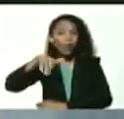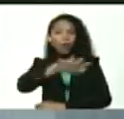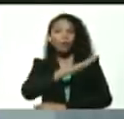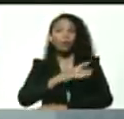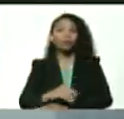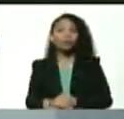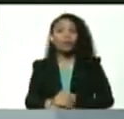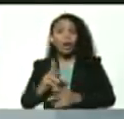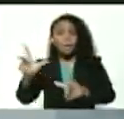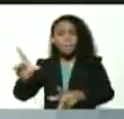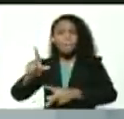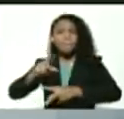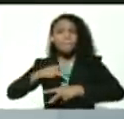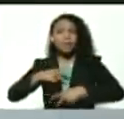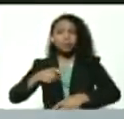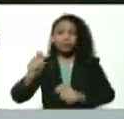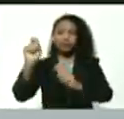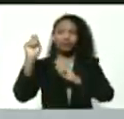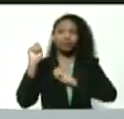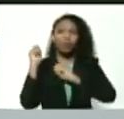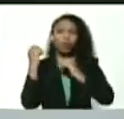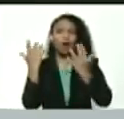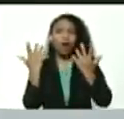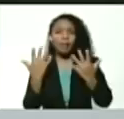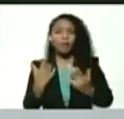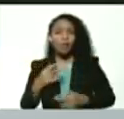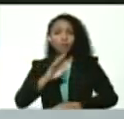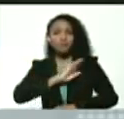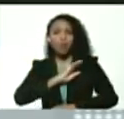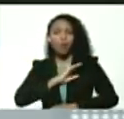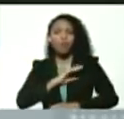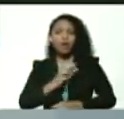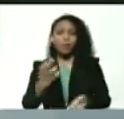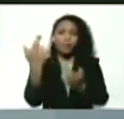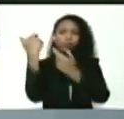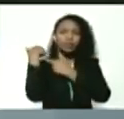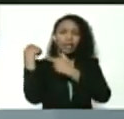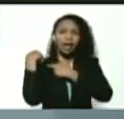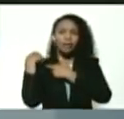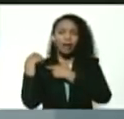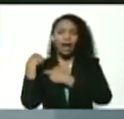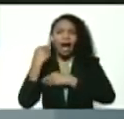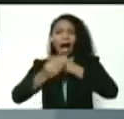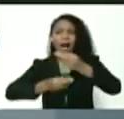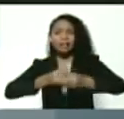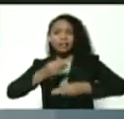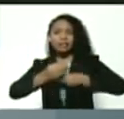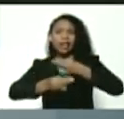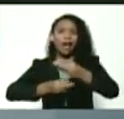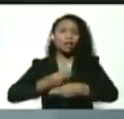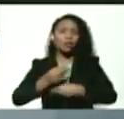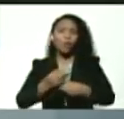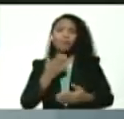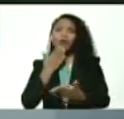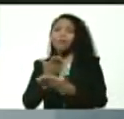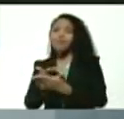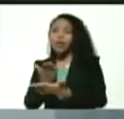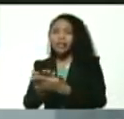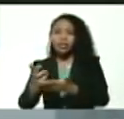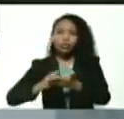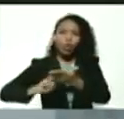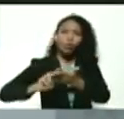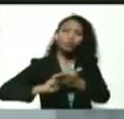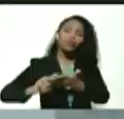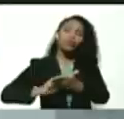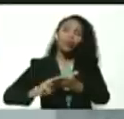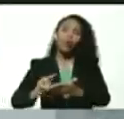asume en su mano las riendas de gobernar de proponer soluciones